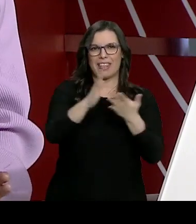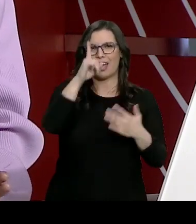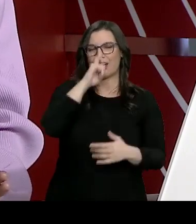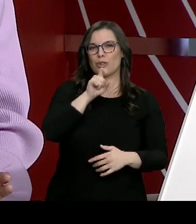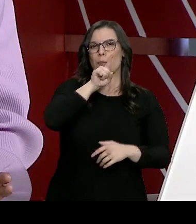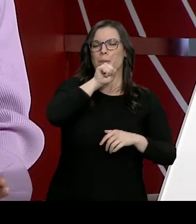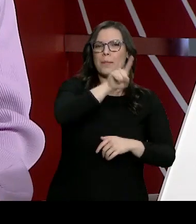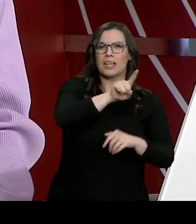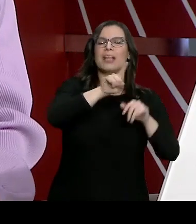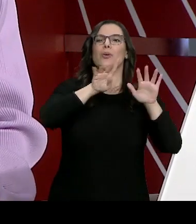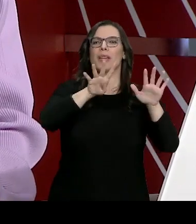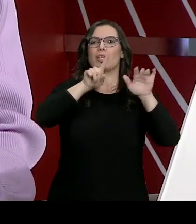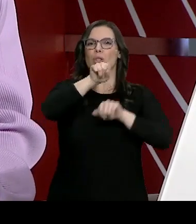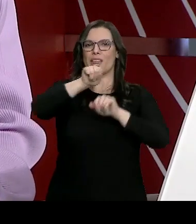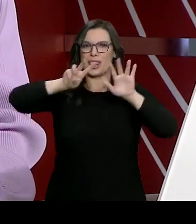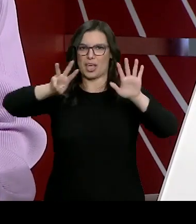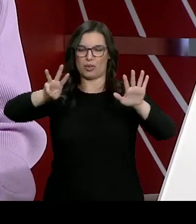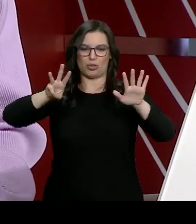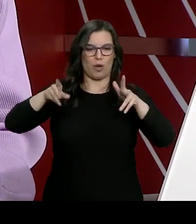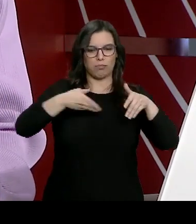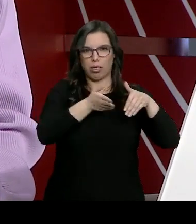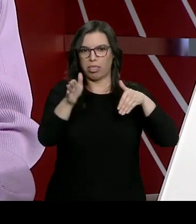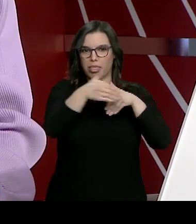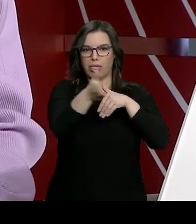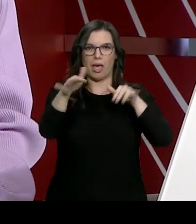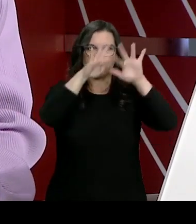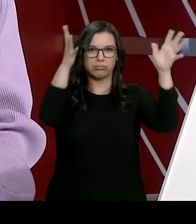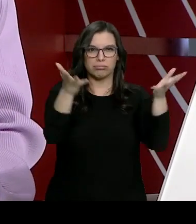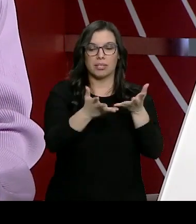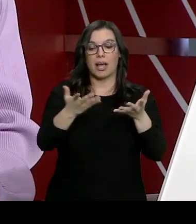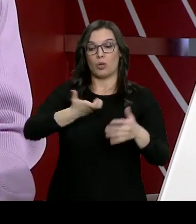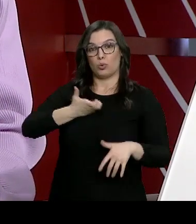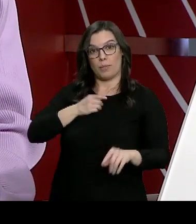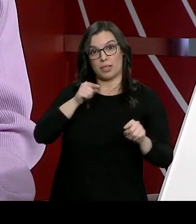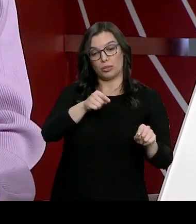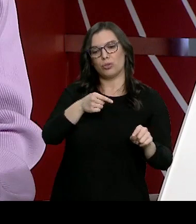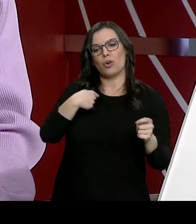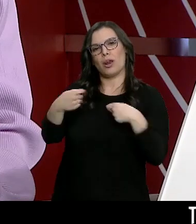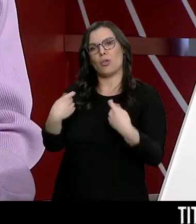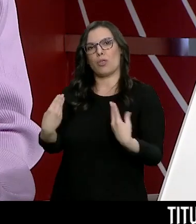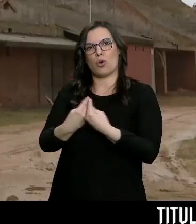pasadizos y enormes cubas. El ayuntamiento está negociando con los herederos para hacerla visible.